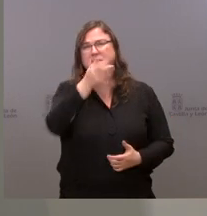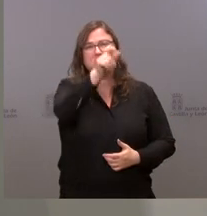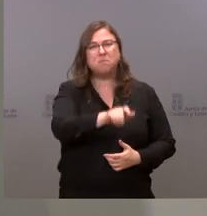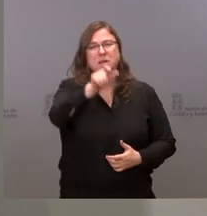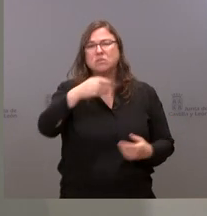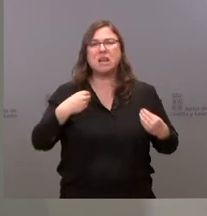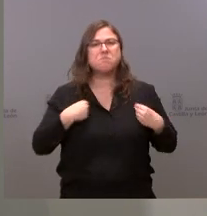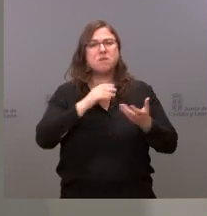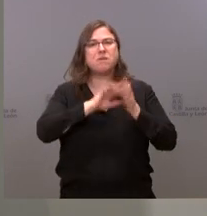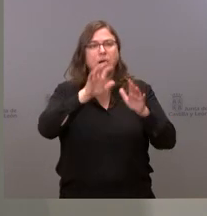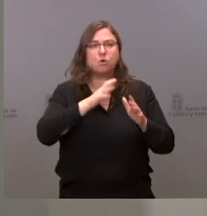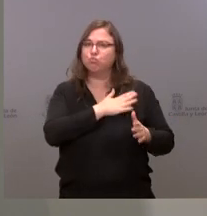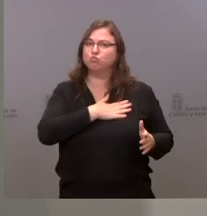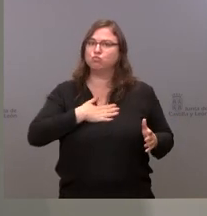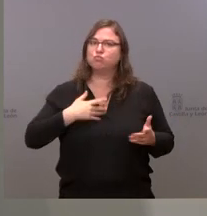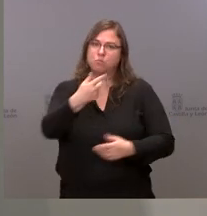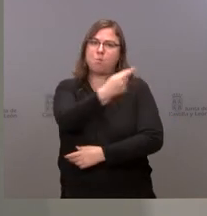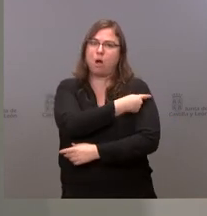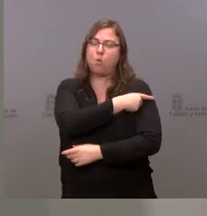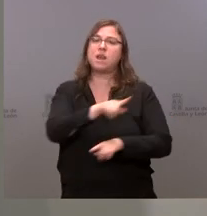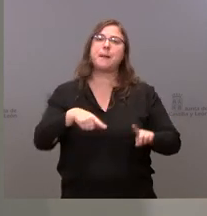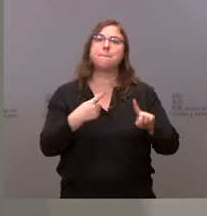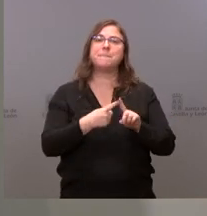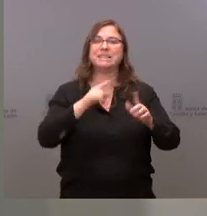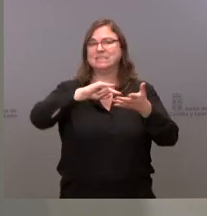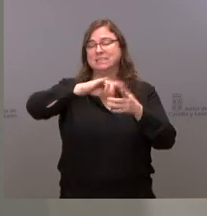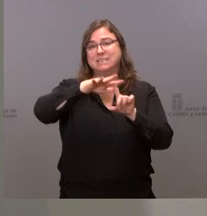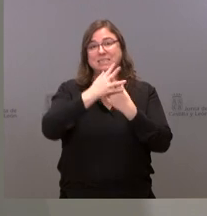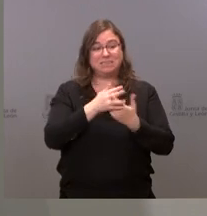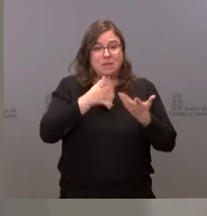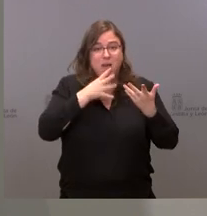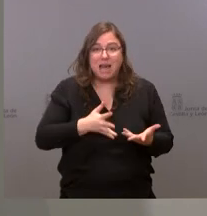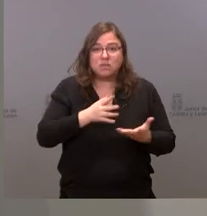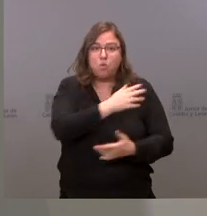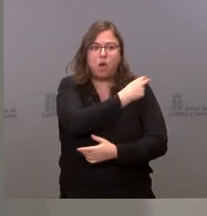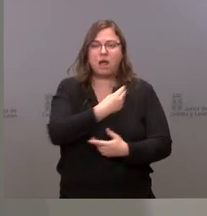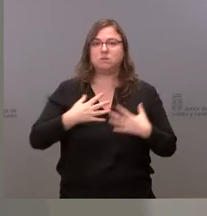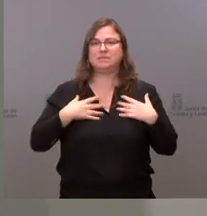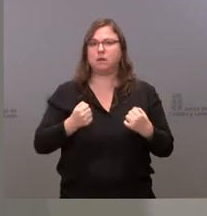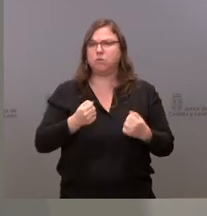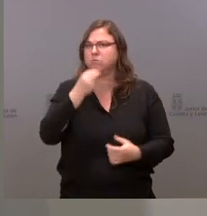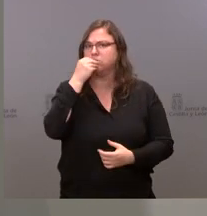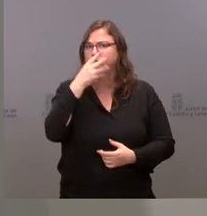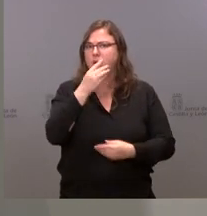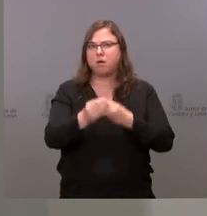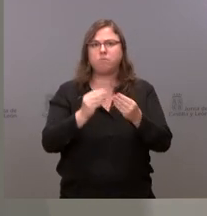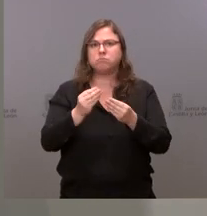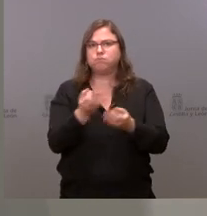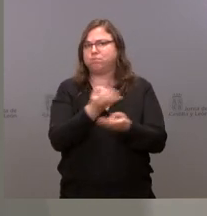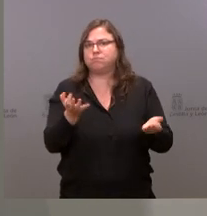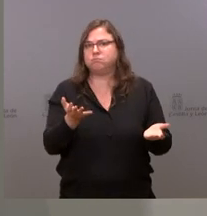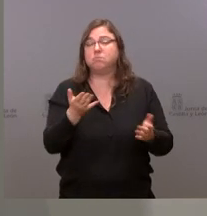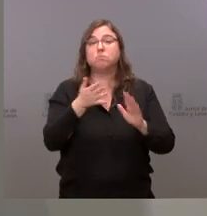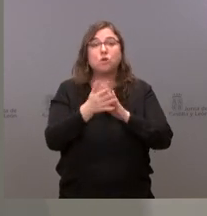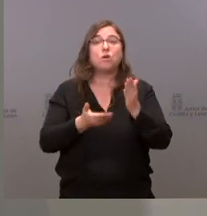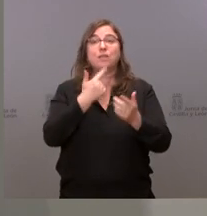Castilla y León a recibir la vacuna y el adecuado funcionamiento del sistema sanitario en inocular estas vacunas. Desde aquí, por tanto, hacemos un